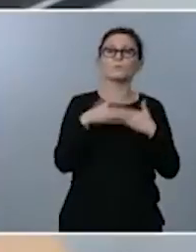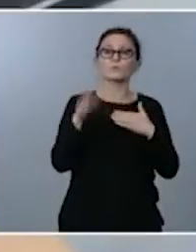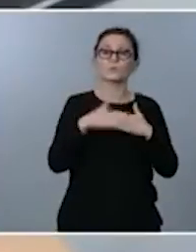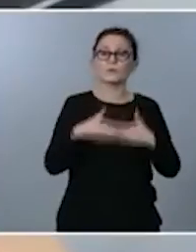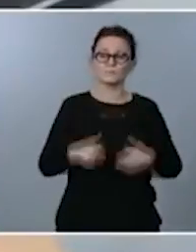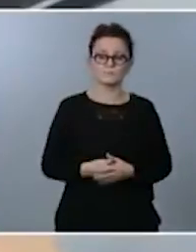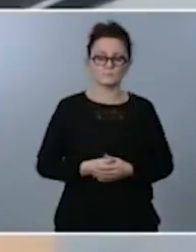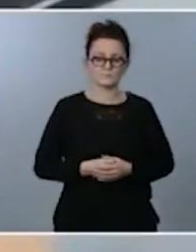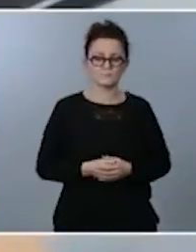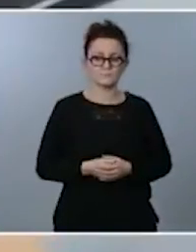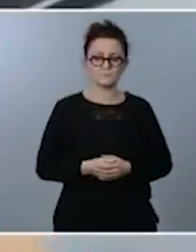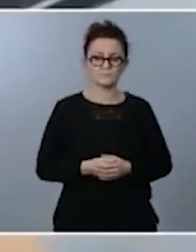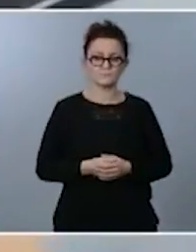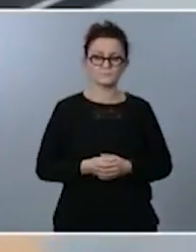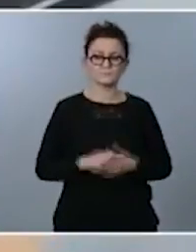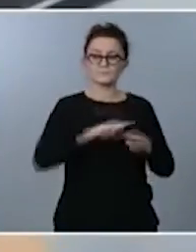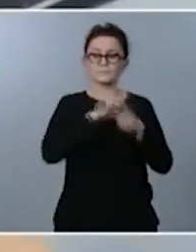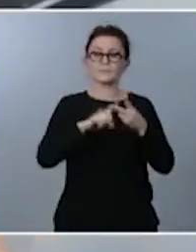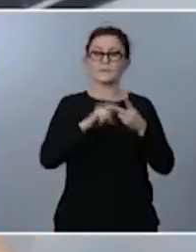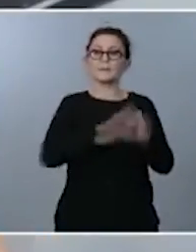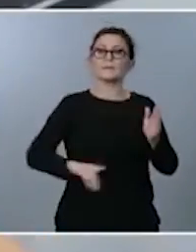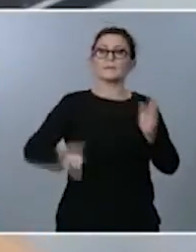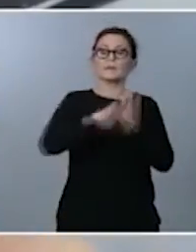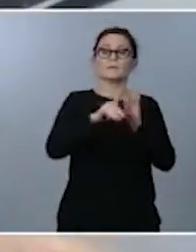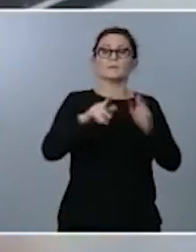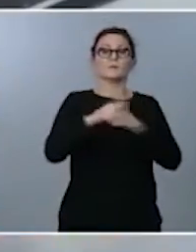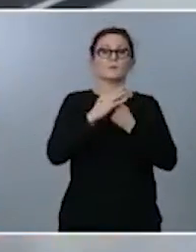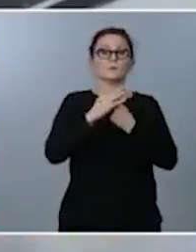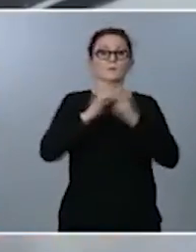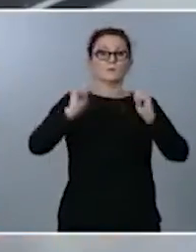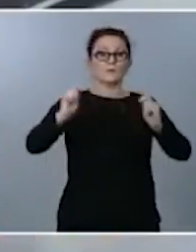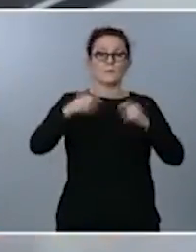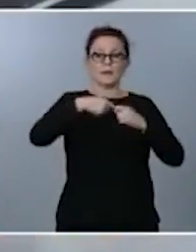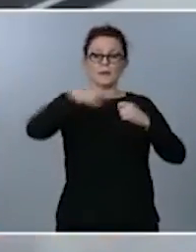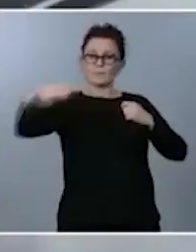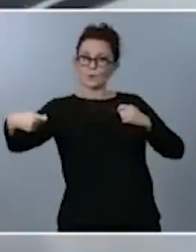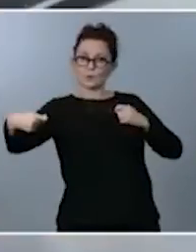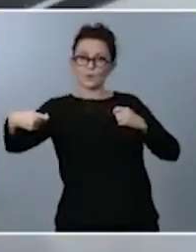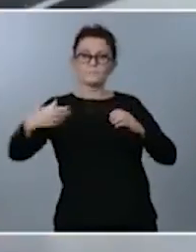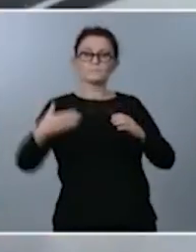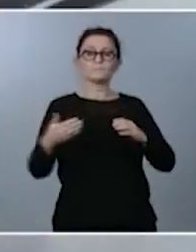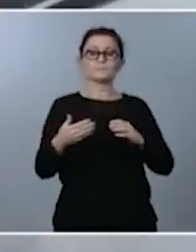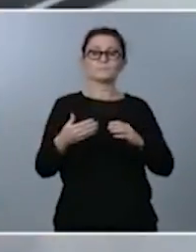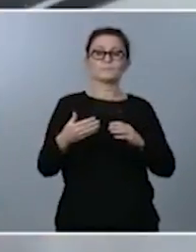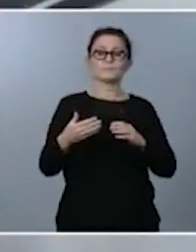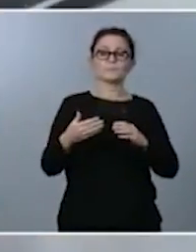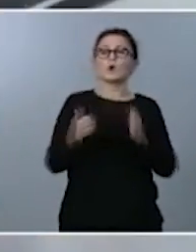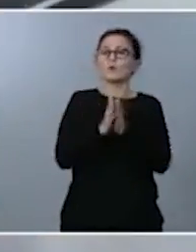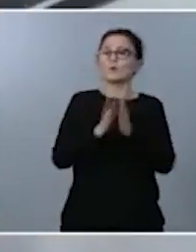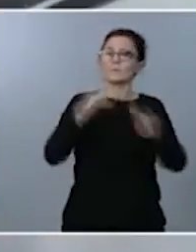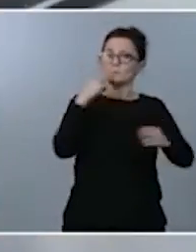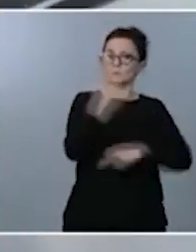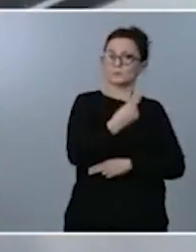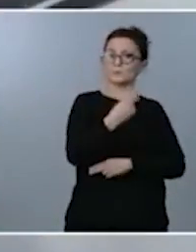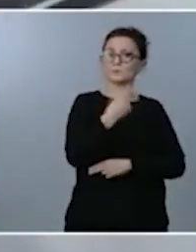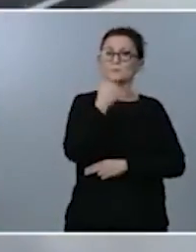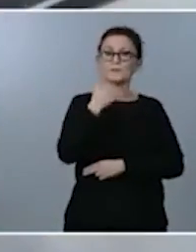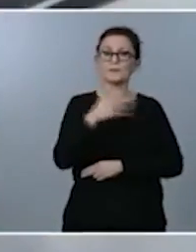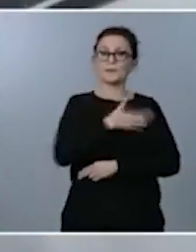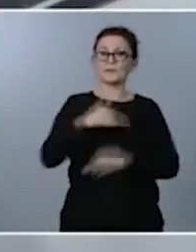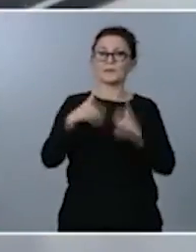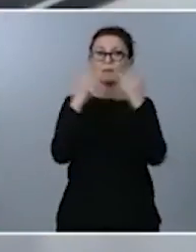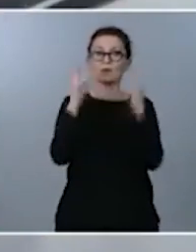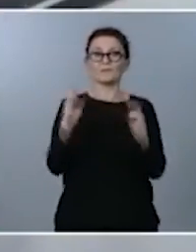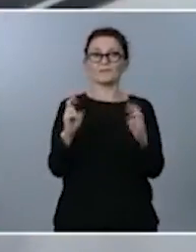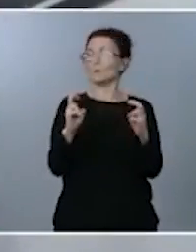sobre el decreto de estado de alarma la prórroga antes le he contestado a compañero que no quieren hacer confinamiento domiciliario pero lo que le pregunto